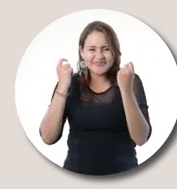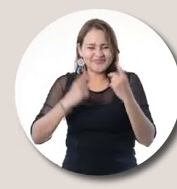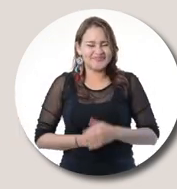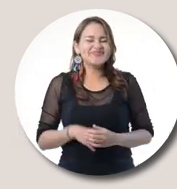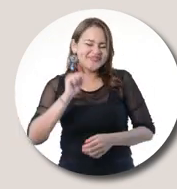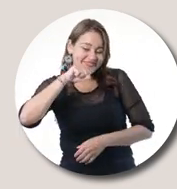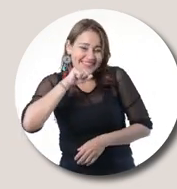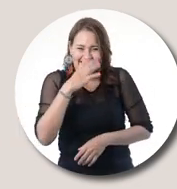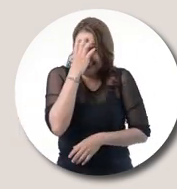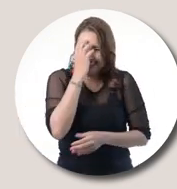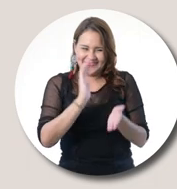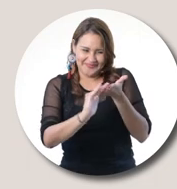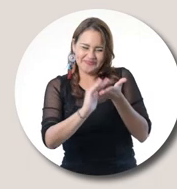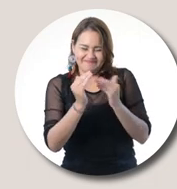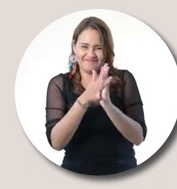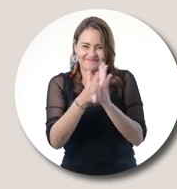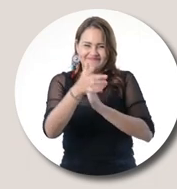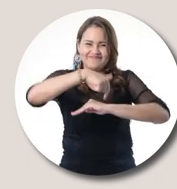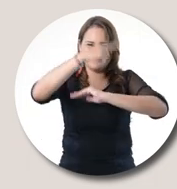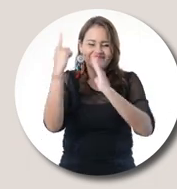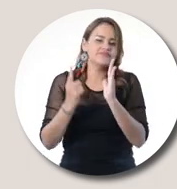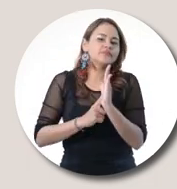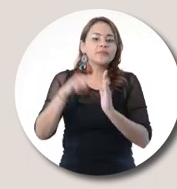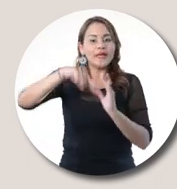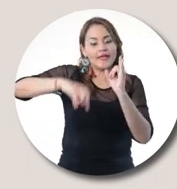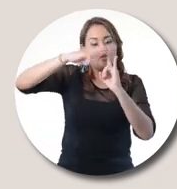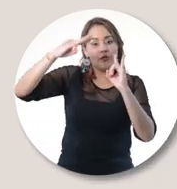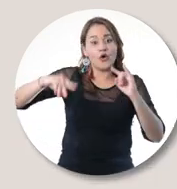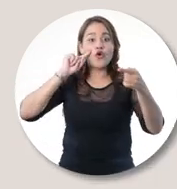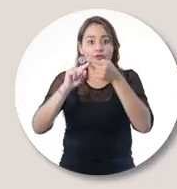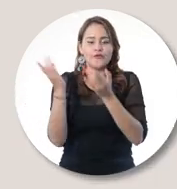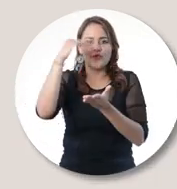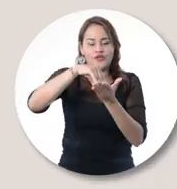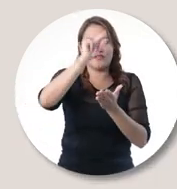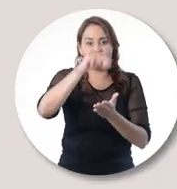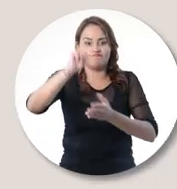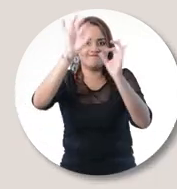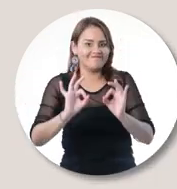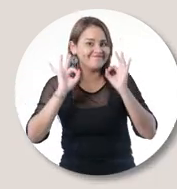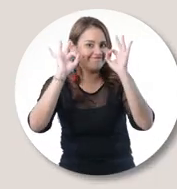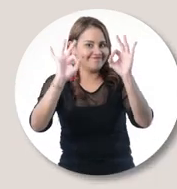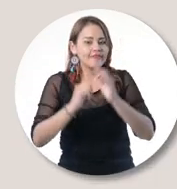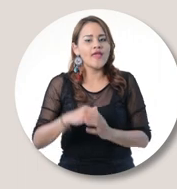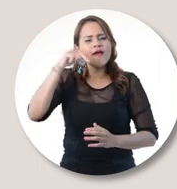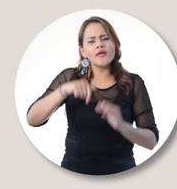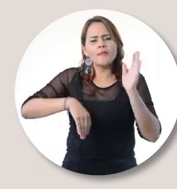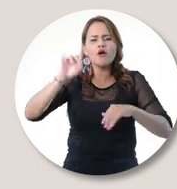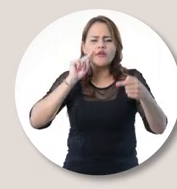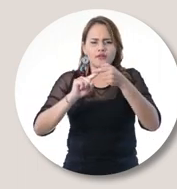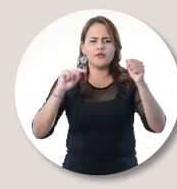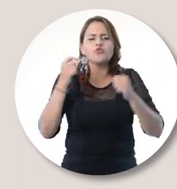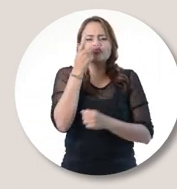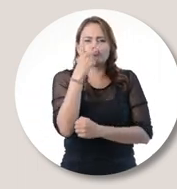¿De qué me estás hablando? Claro, qué pena, quiero contarte algo La Universidad del Magdalena está en el proceso De renovación de la acreditación